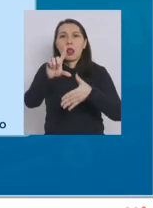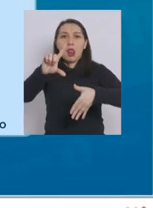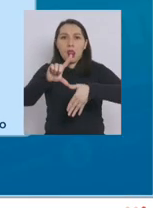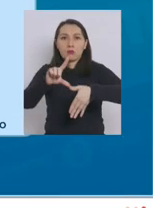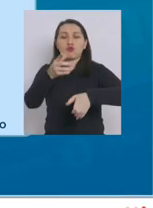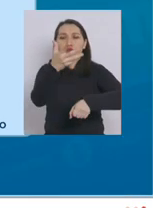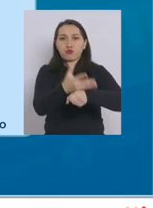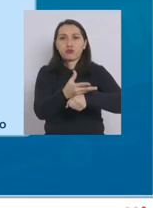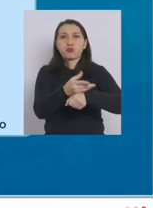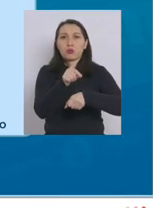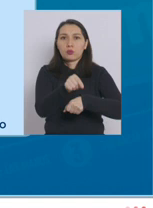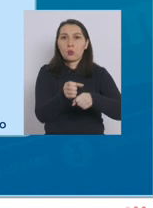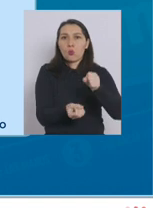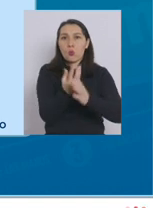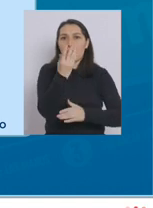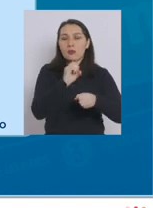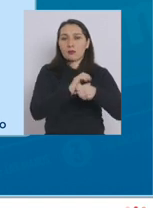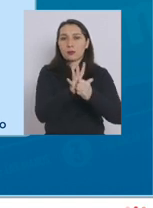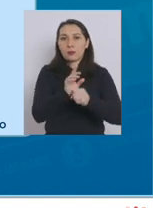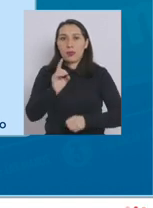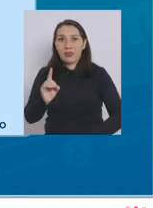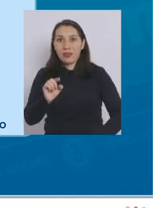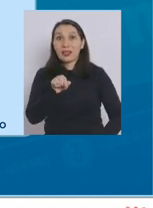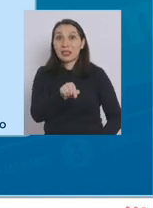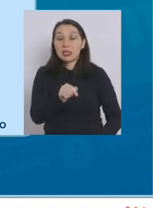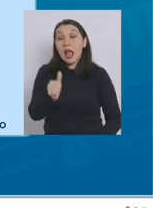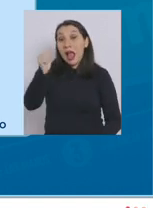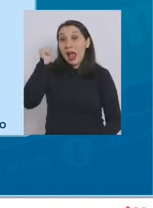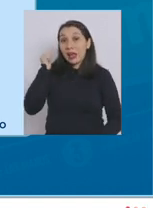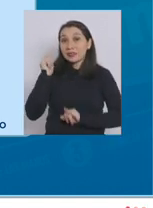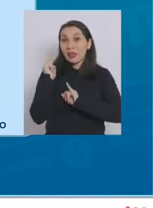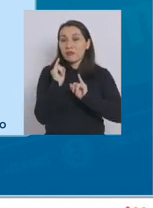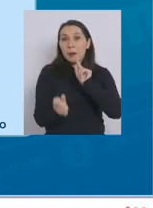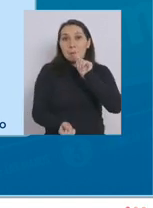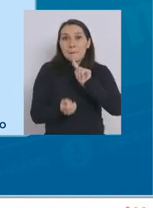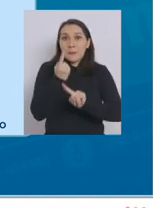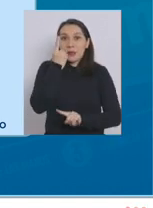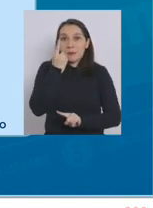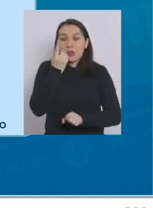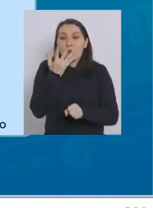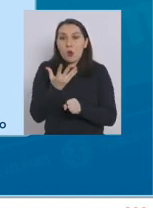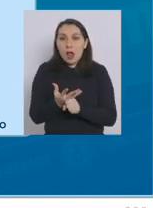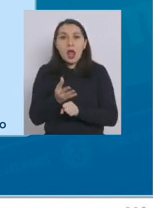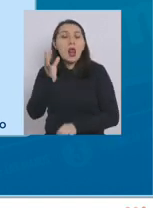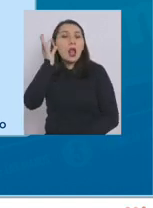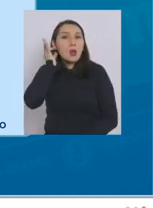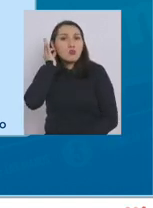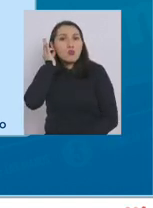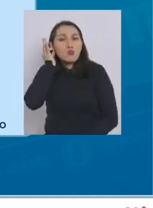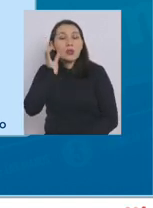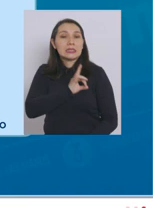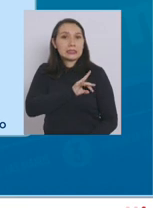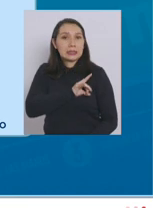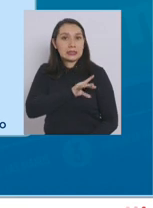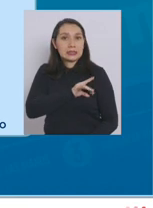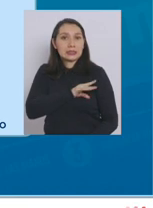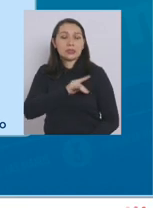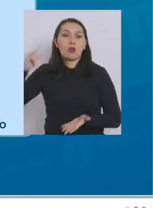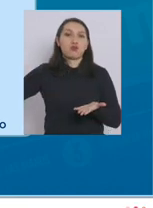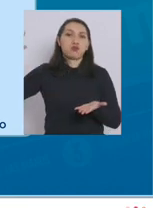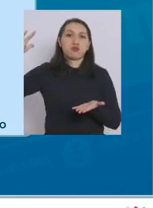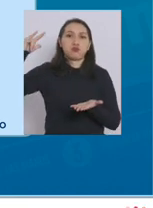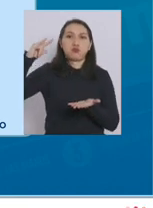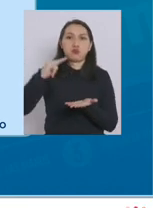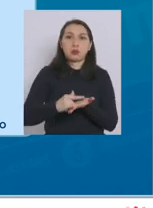Latinoamérica. En el día de ayer se reportó el primer caso de una mujer chilena que